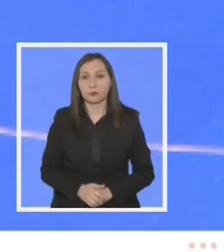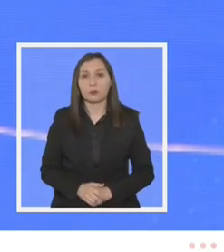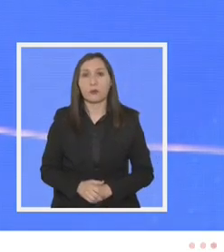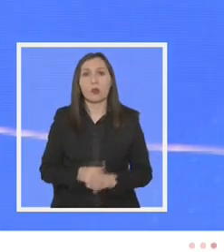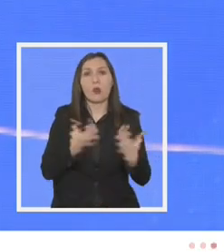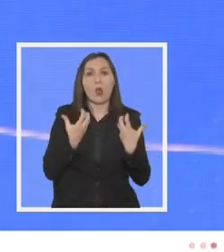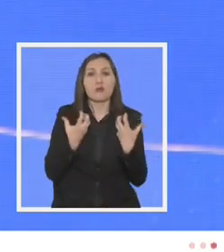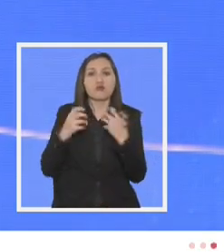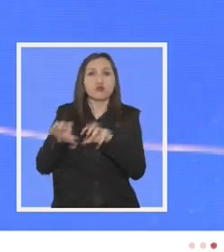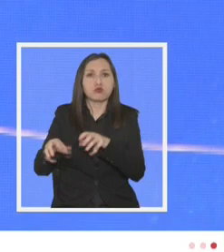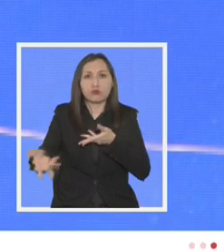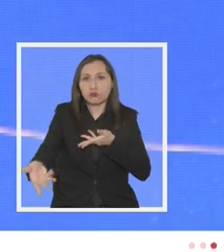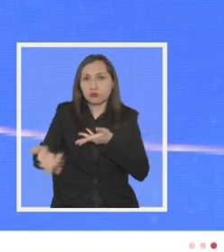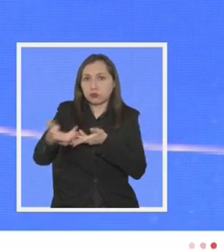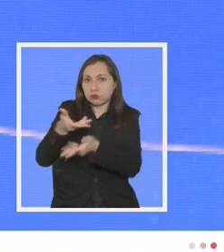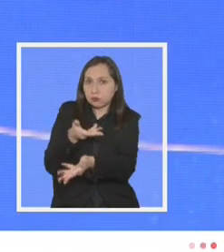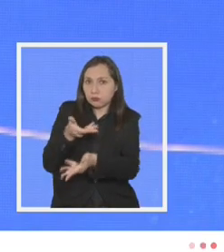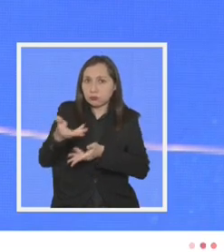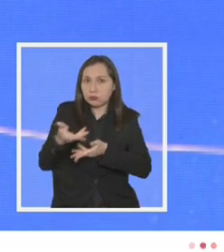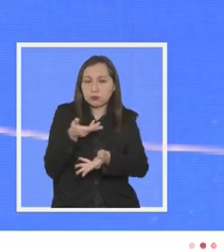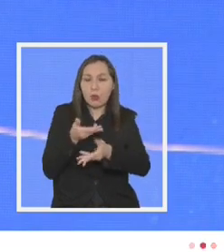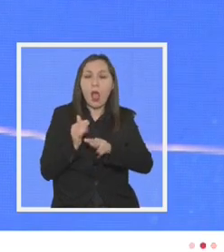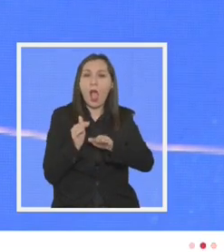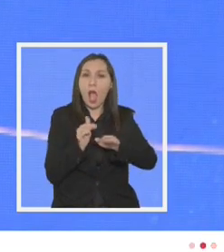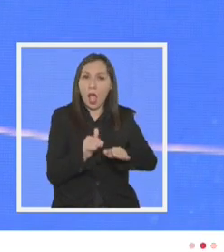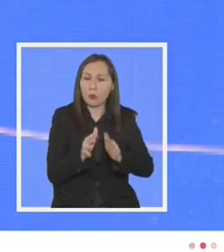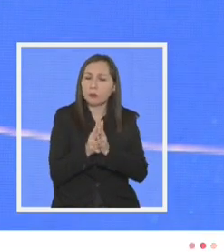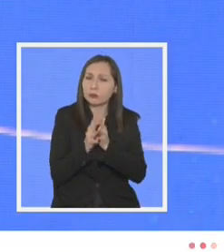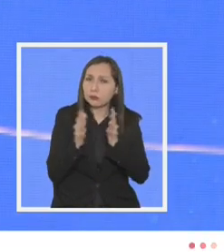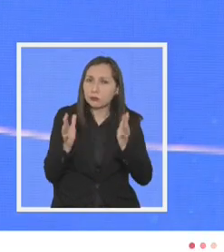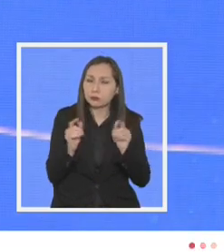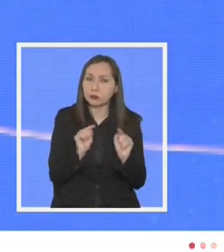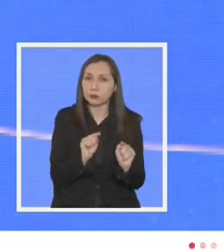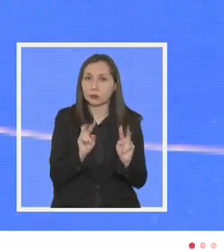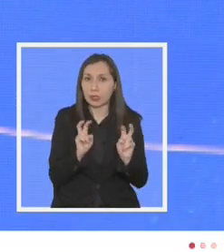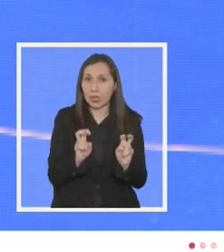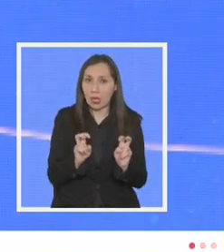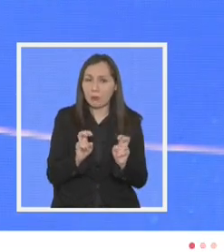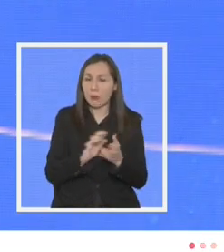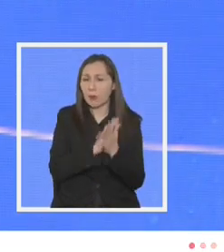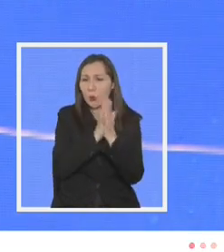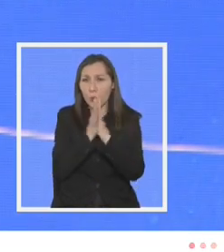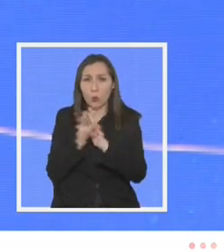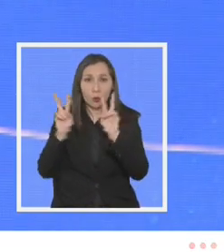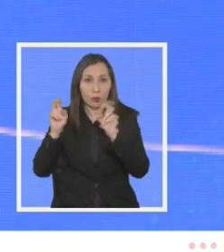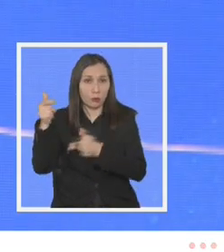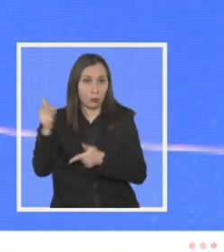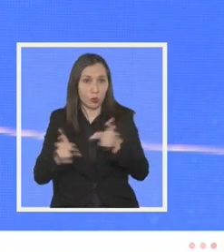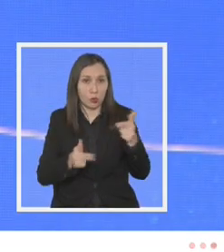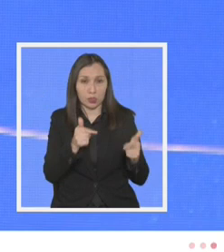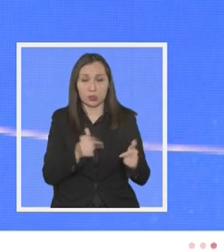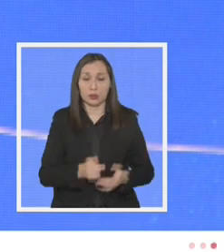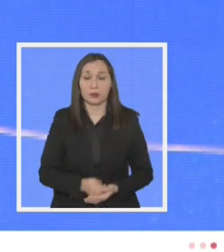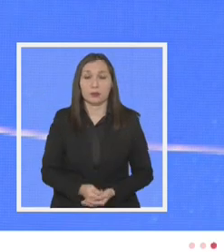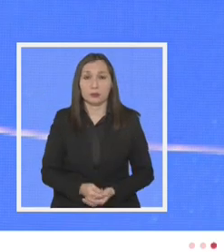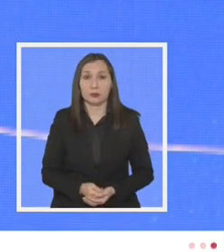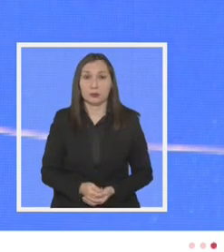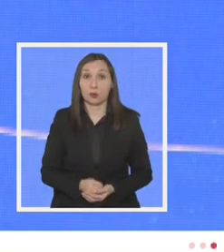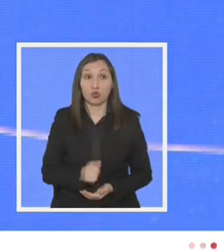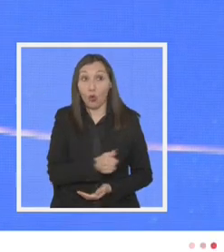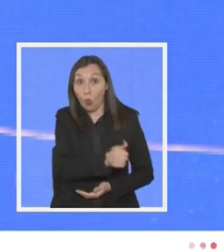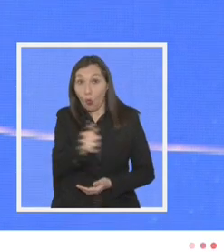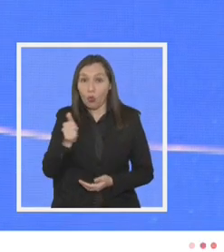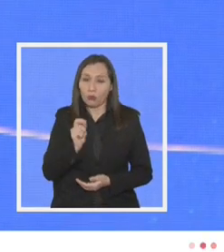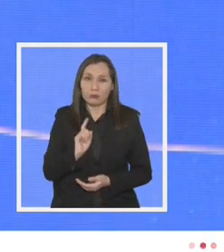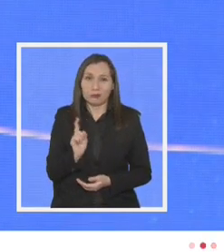concesiones recíprocas y un apoyo abrumador y transversal políticamente no con